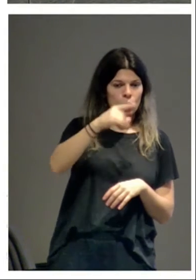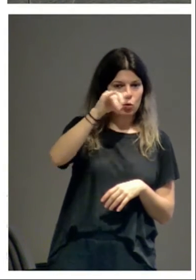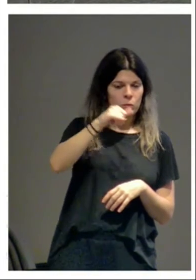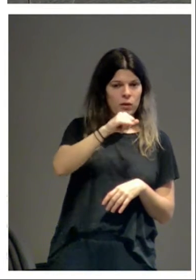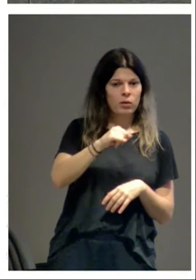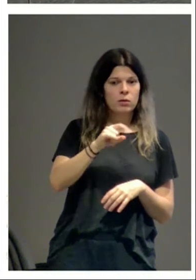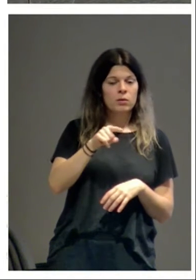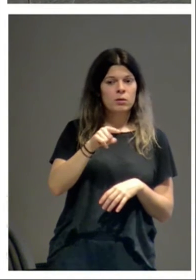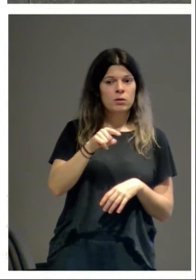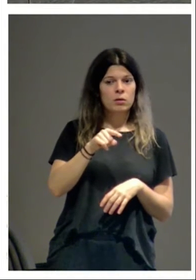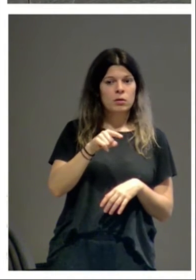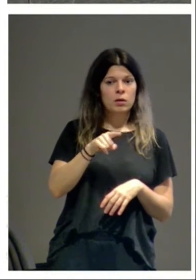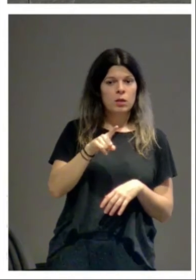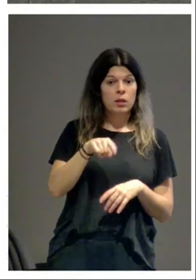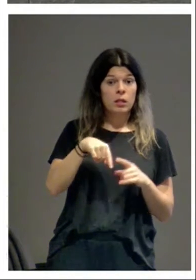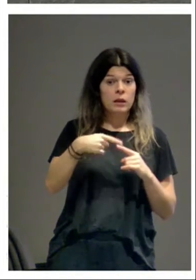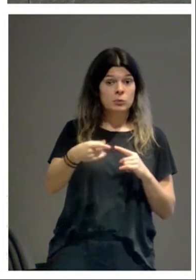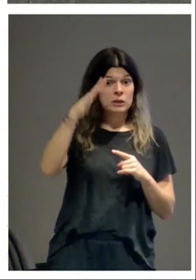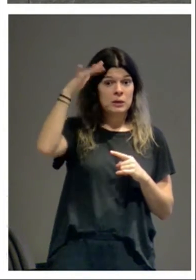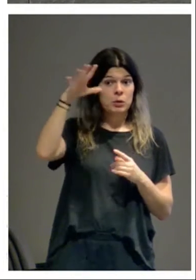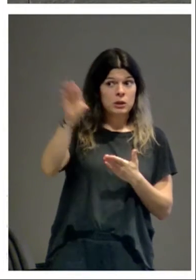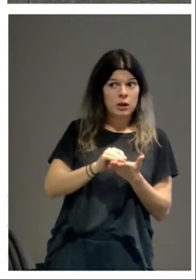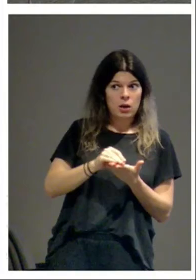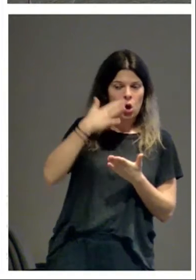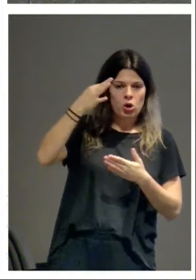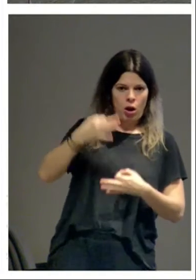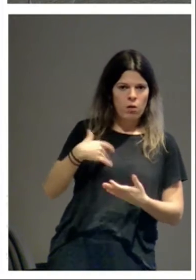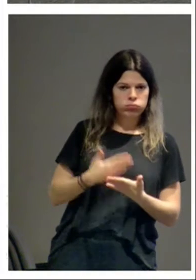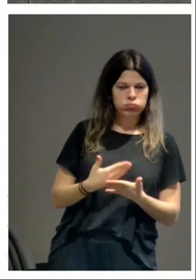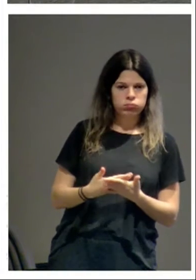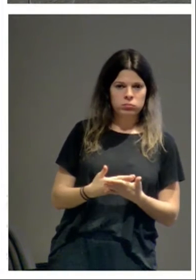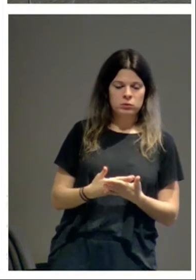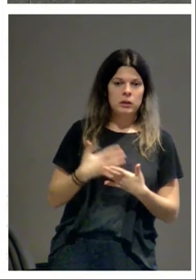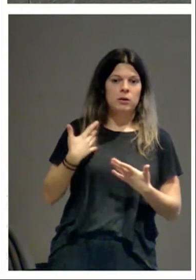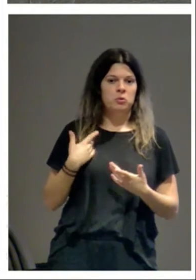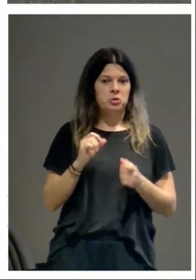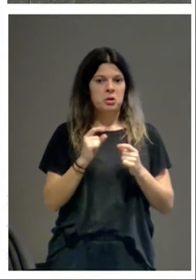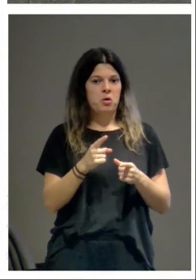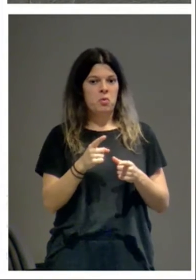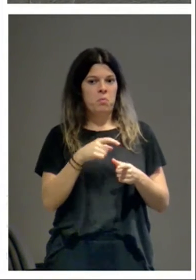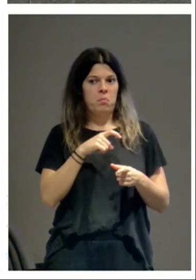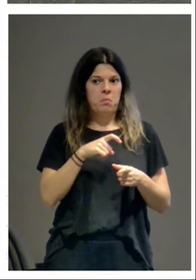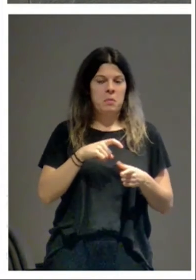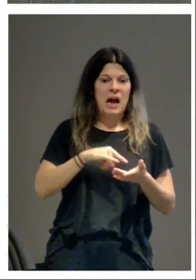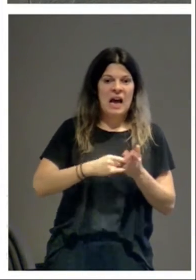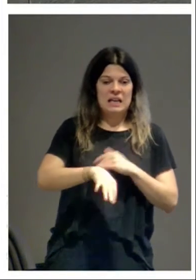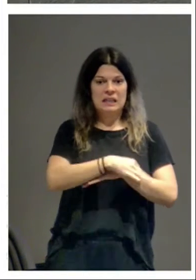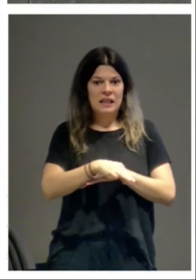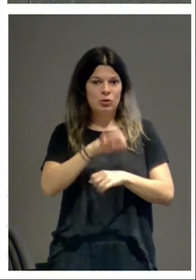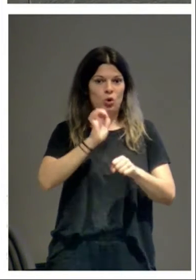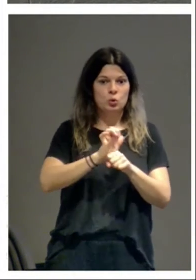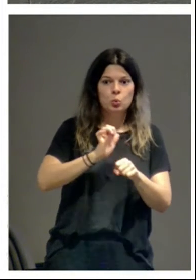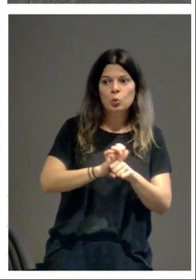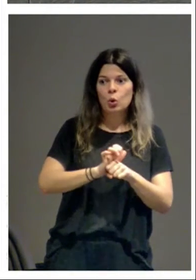tomada como si fuese una verdad cierta. Y a Esteban se le hizo arquitecto, escultor, que no paró el hombre de